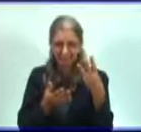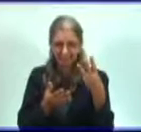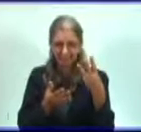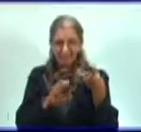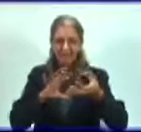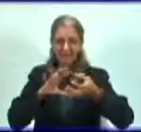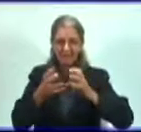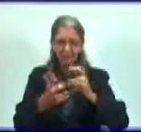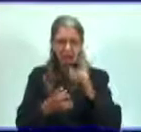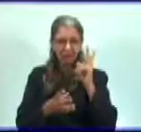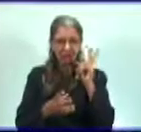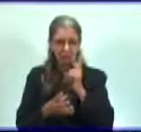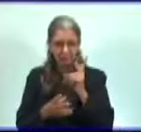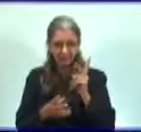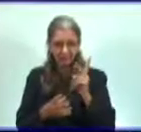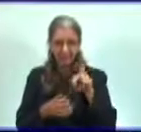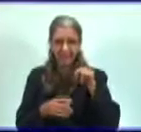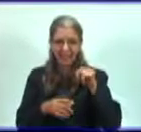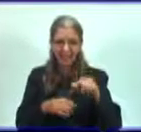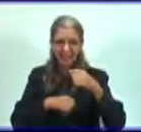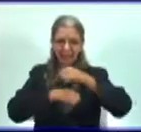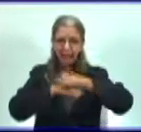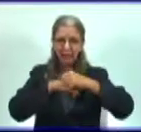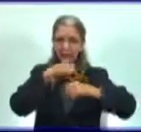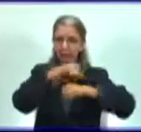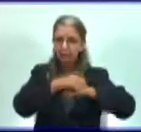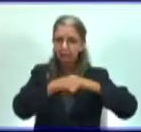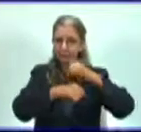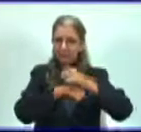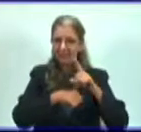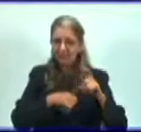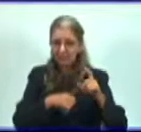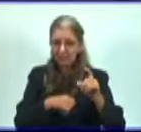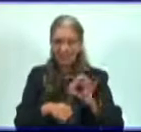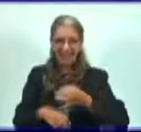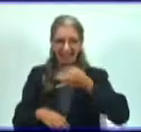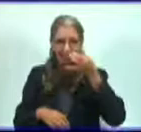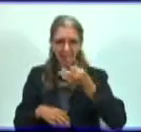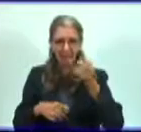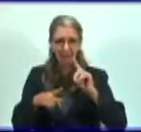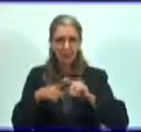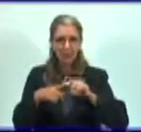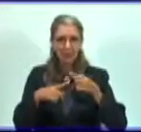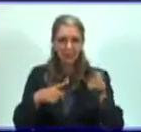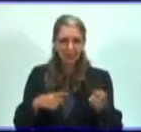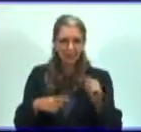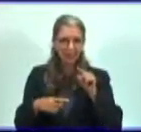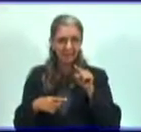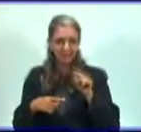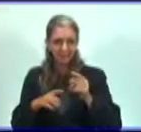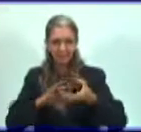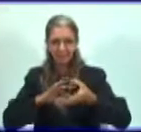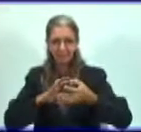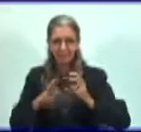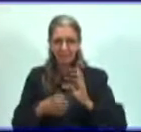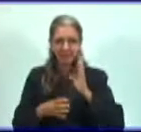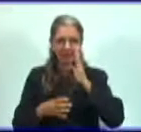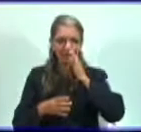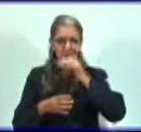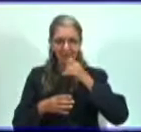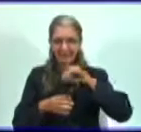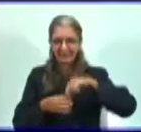estructura de los virus, vas a explicar por qué se consideran formas a celulares.